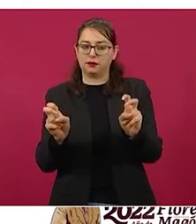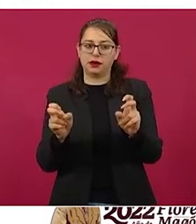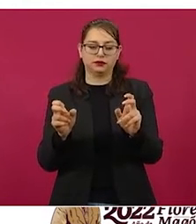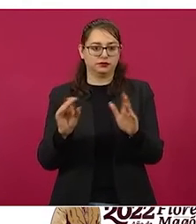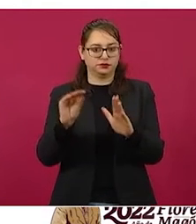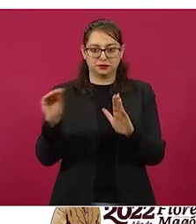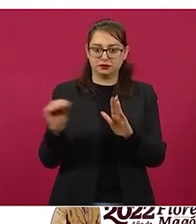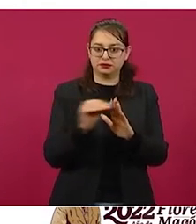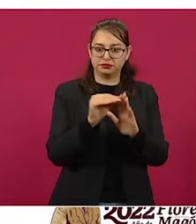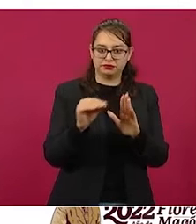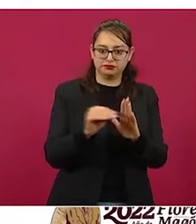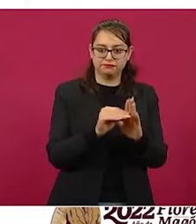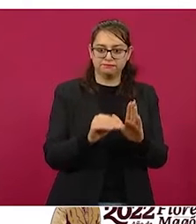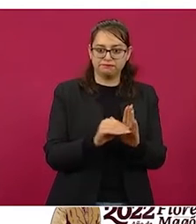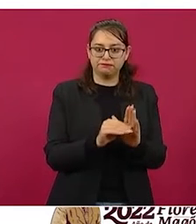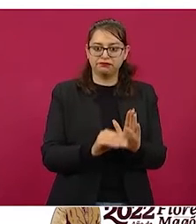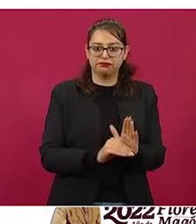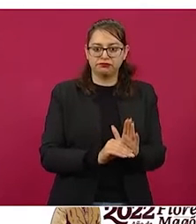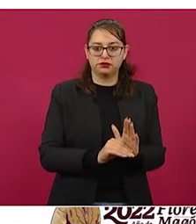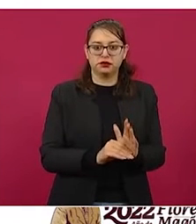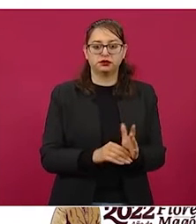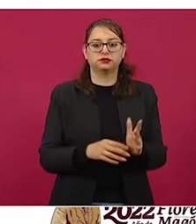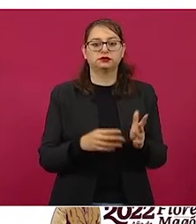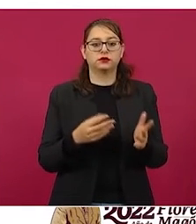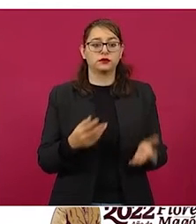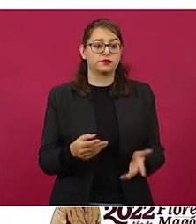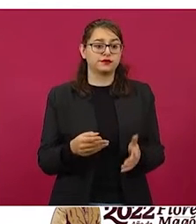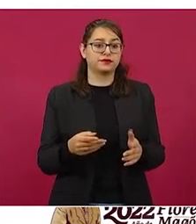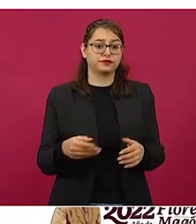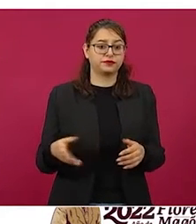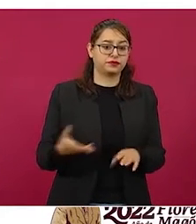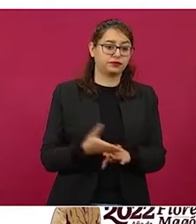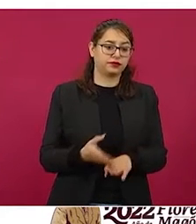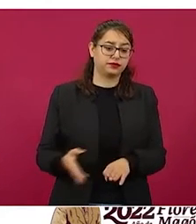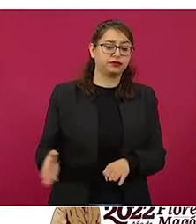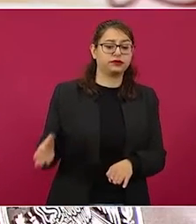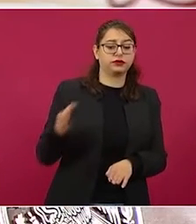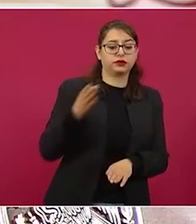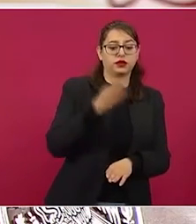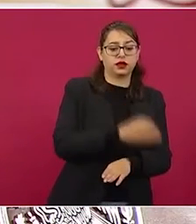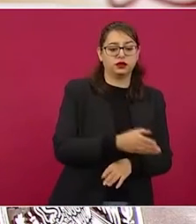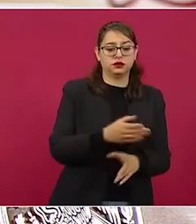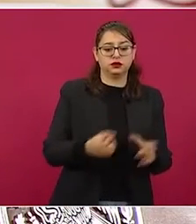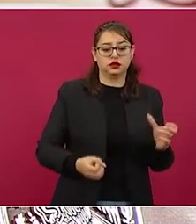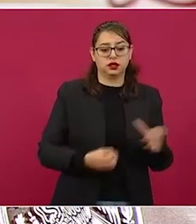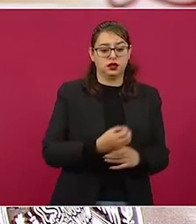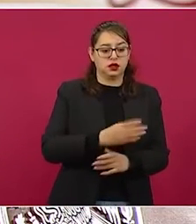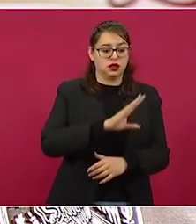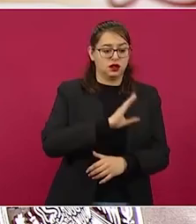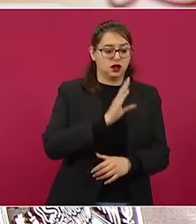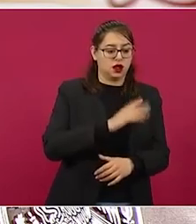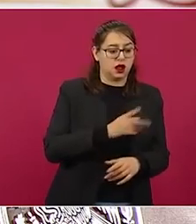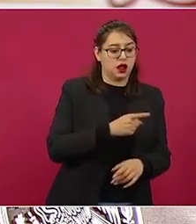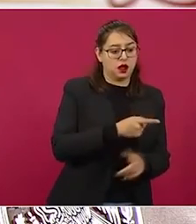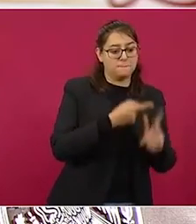el periodo novohispano hasta el México